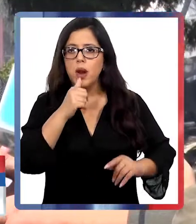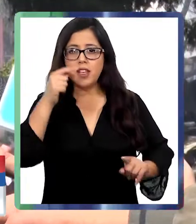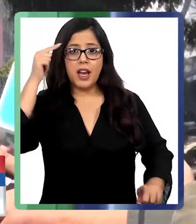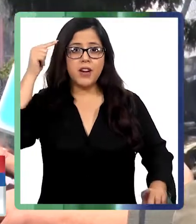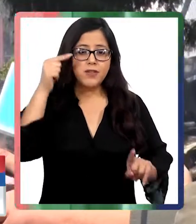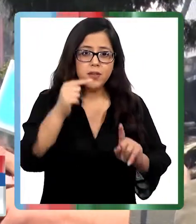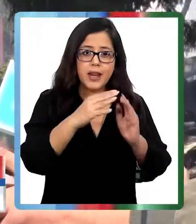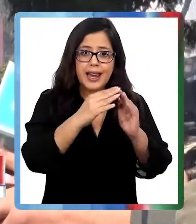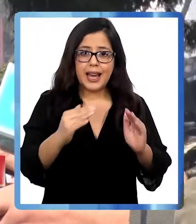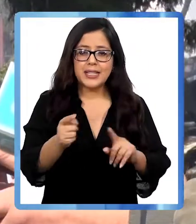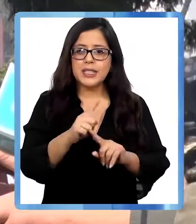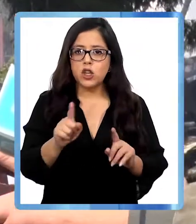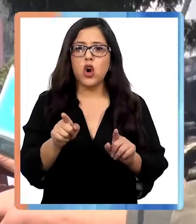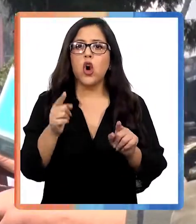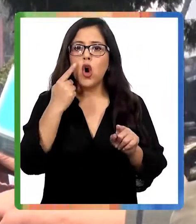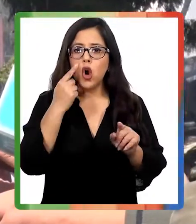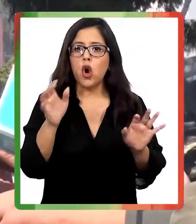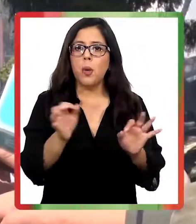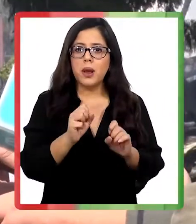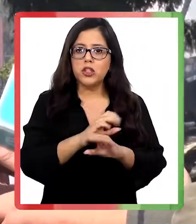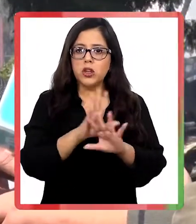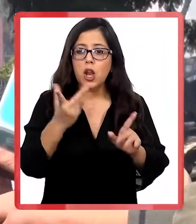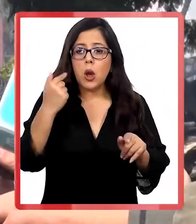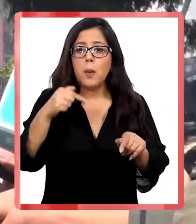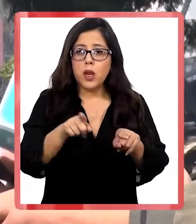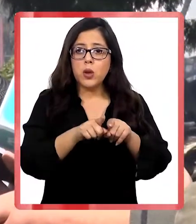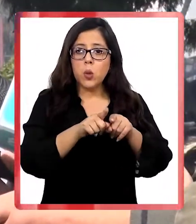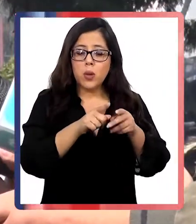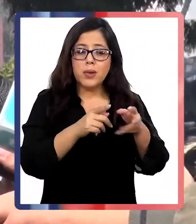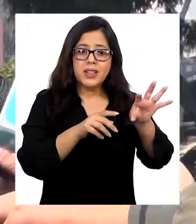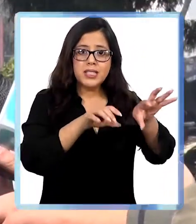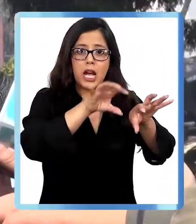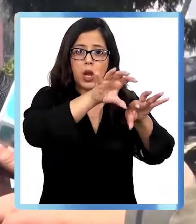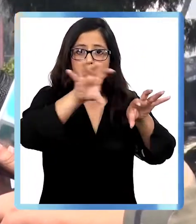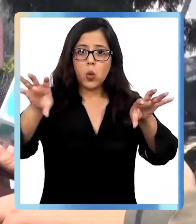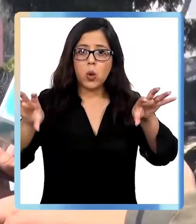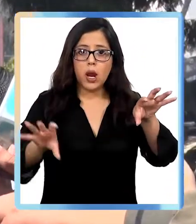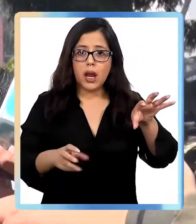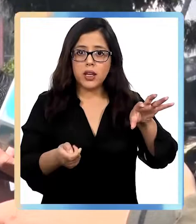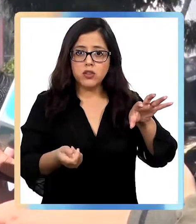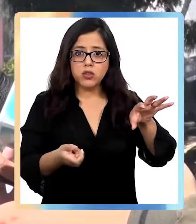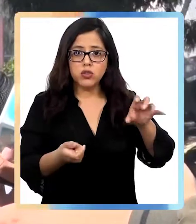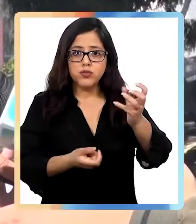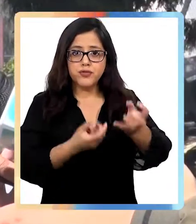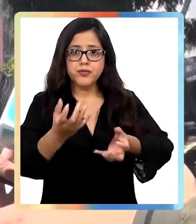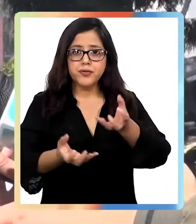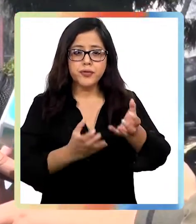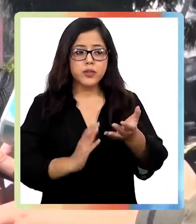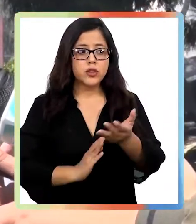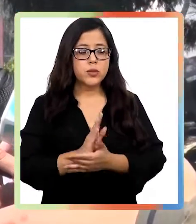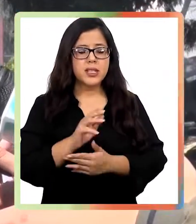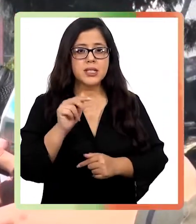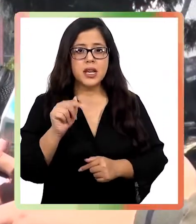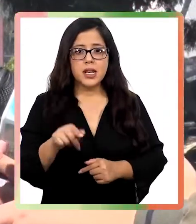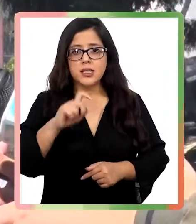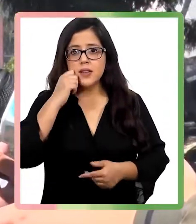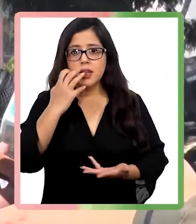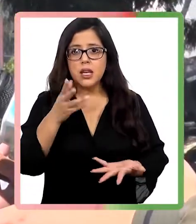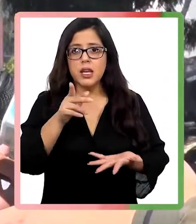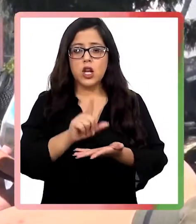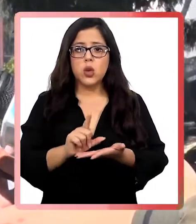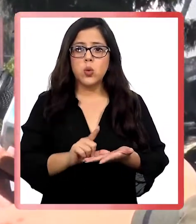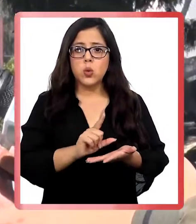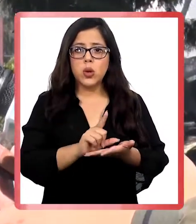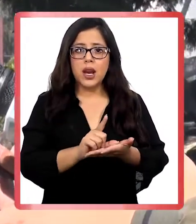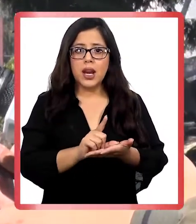hay que dejarlo súper claro. Pero finalmente los puntos donde prenden fuego, donde se inicia el fuego, son puntos estratégicos que finalmente iban a